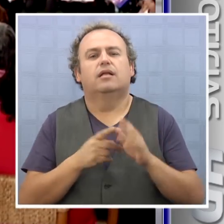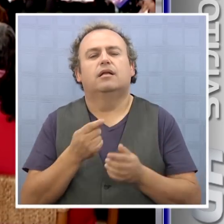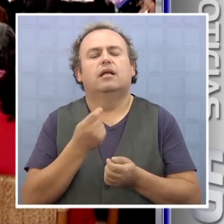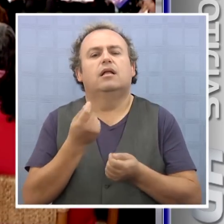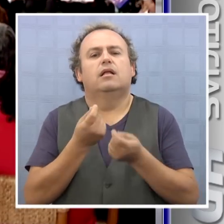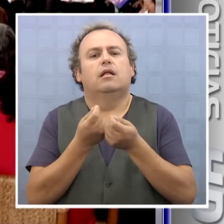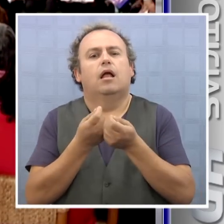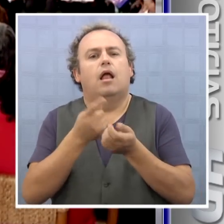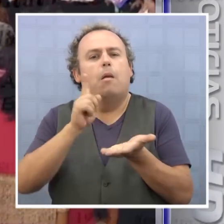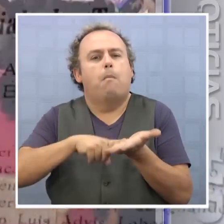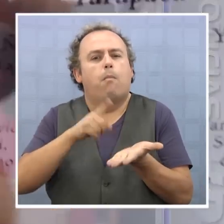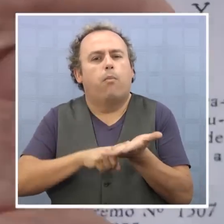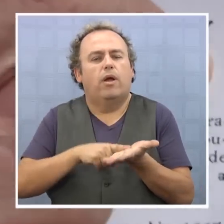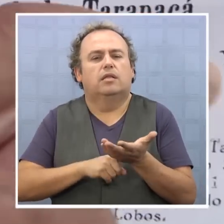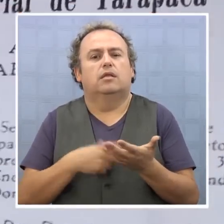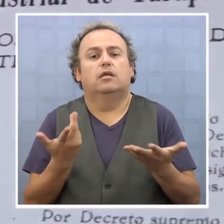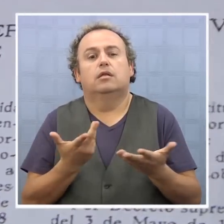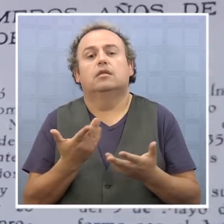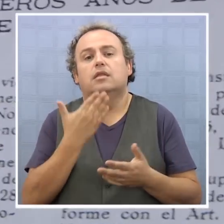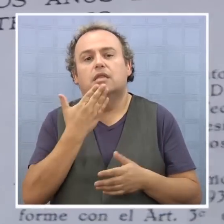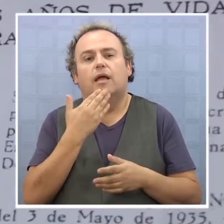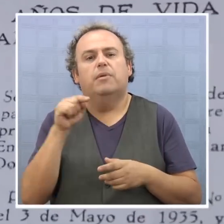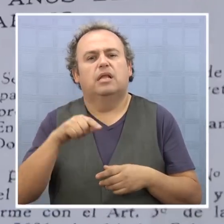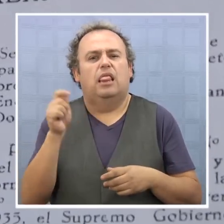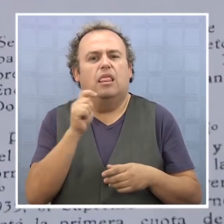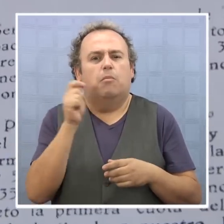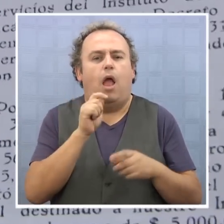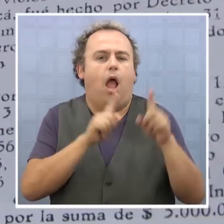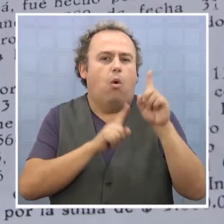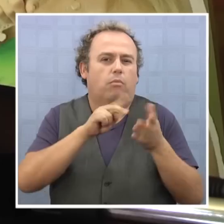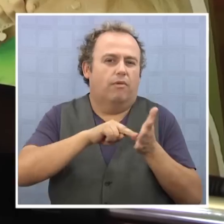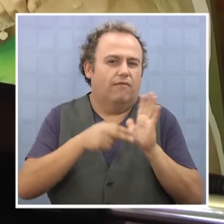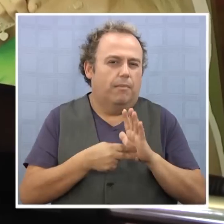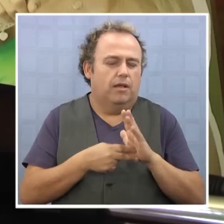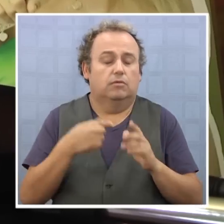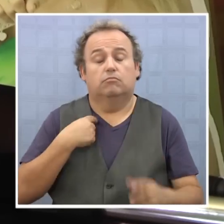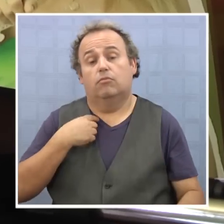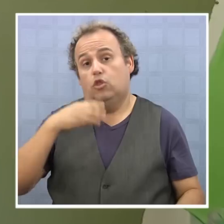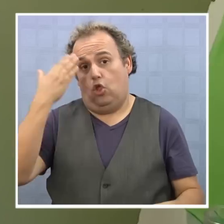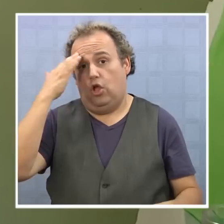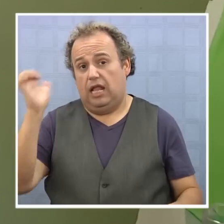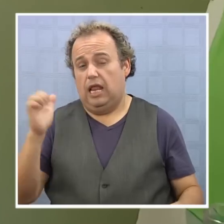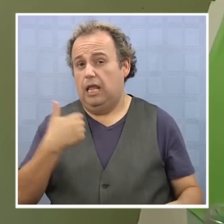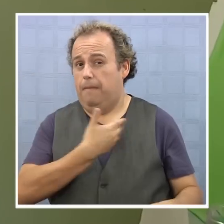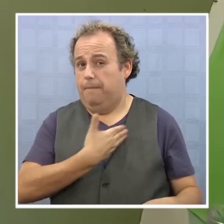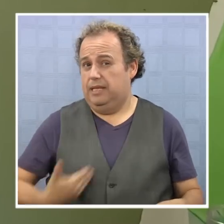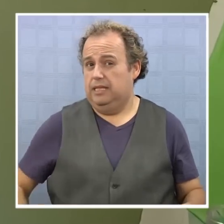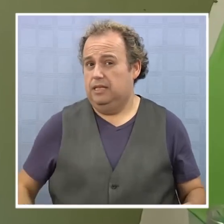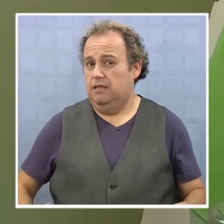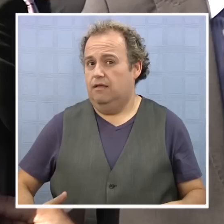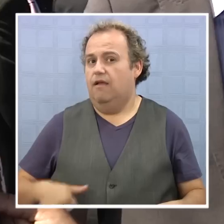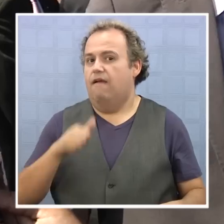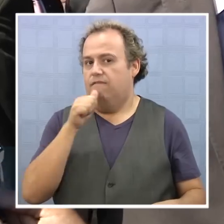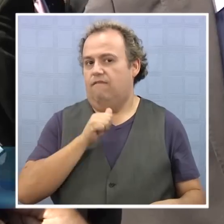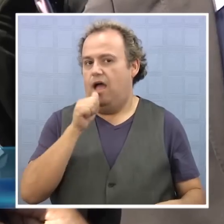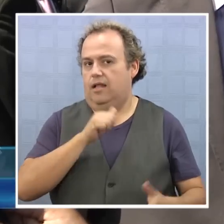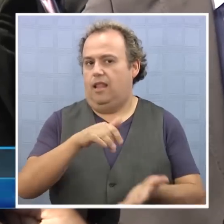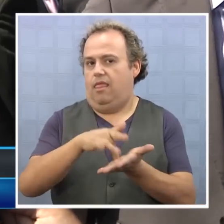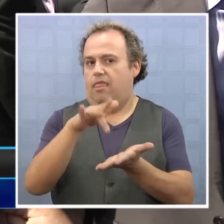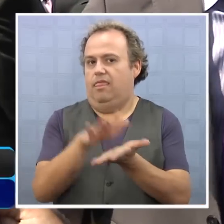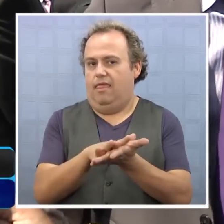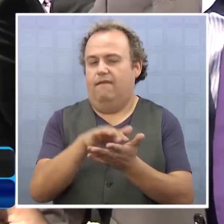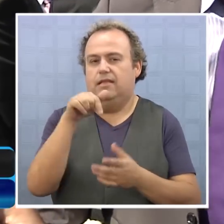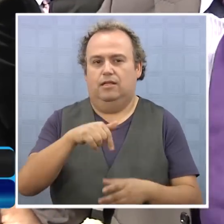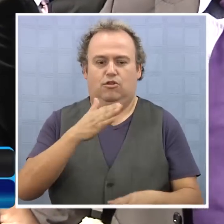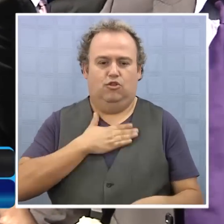también los efectos nocivos que tendrían en Tarapacá. Yo creo que hoy día el presidente está al debe con